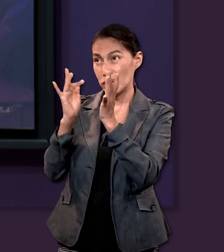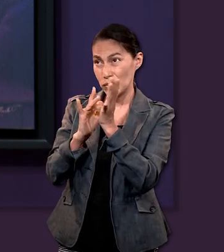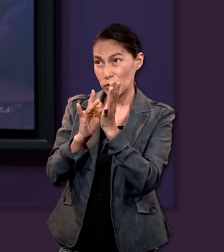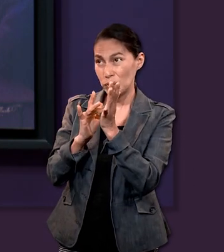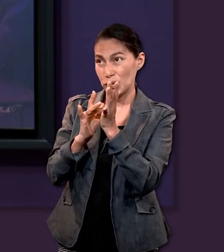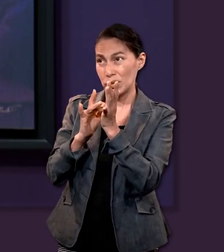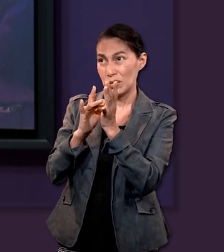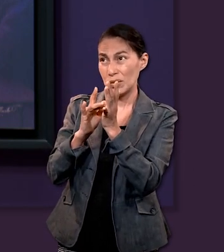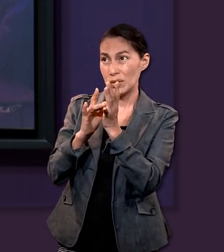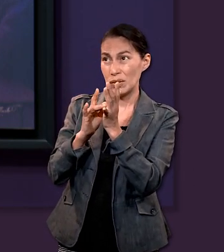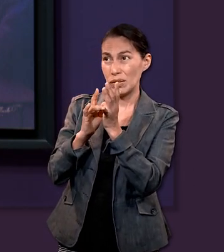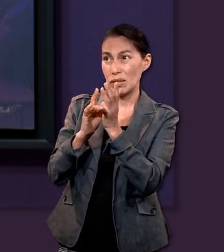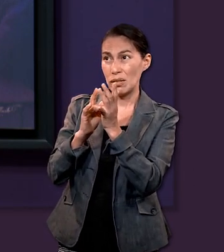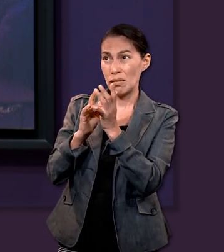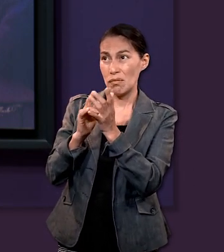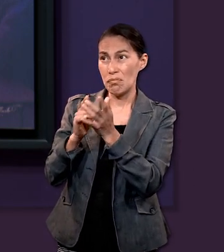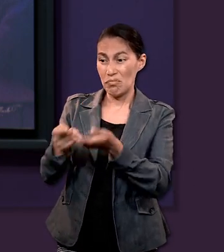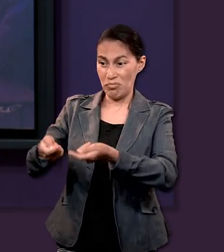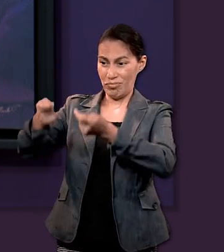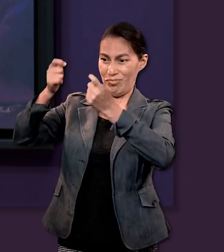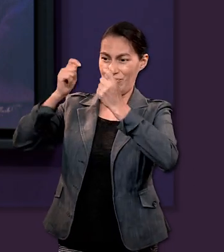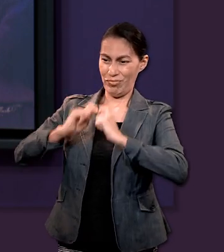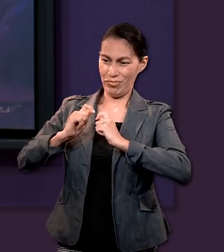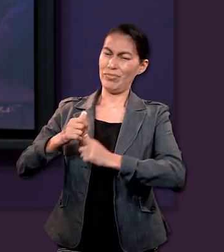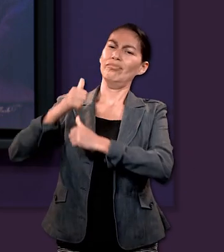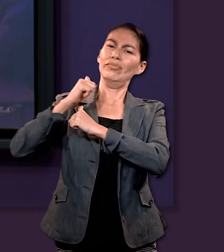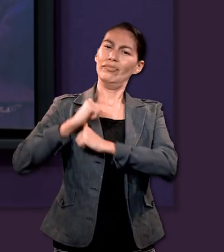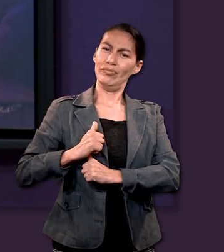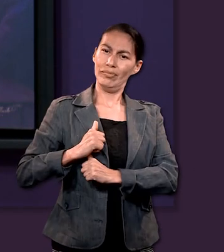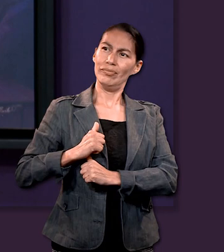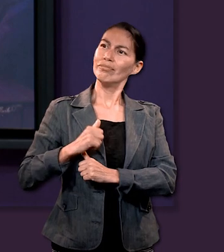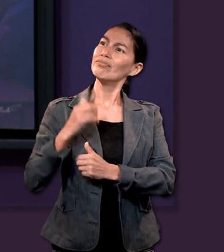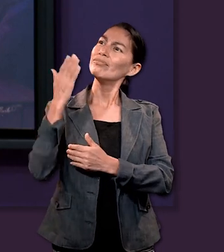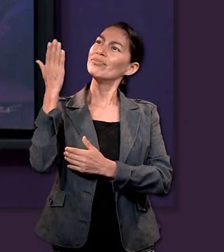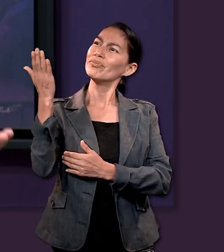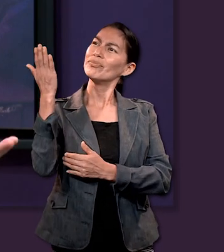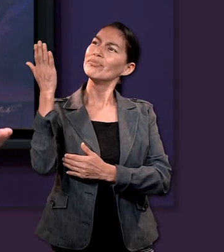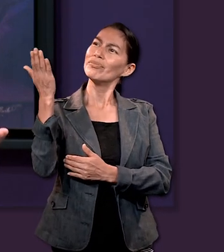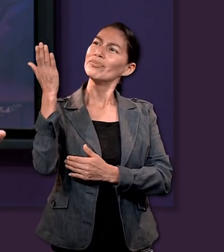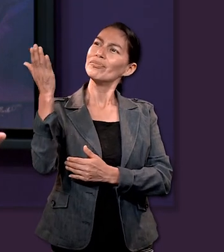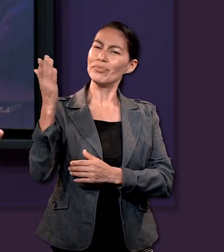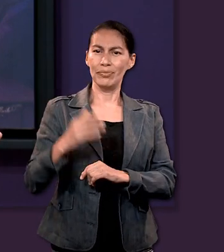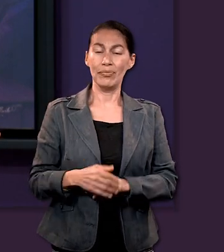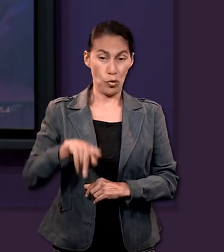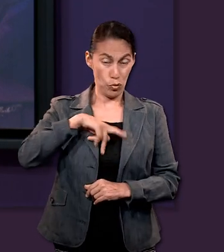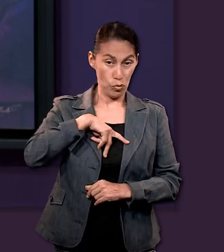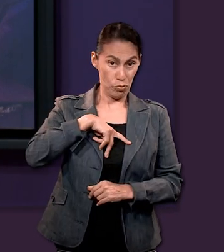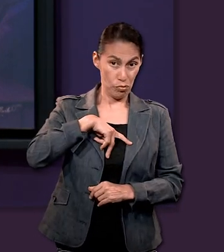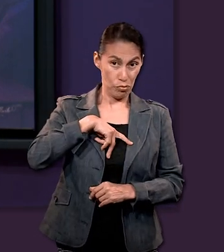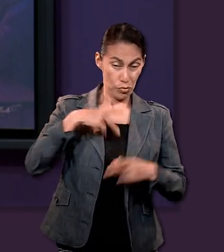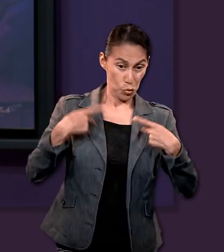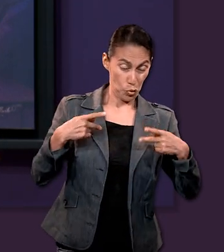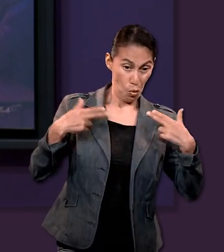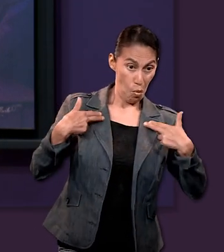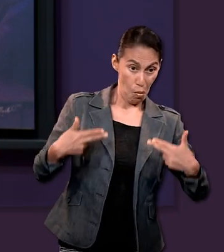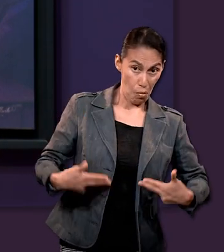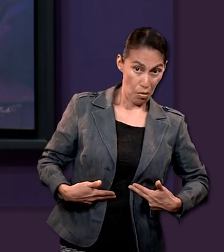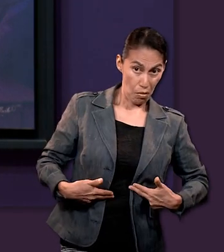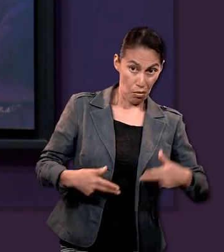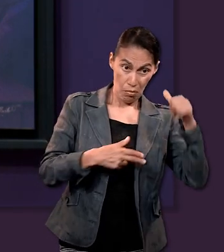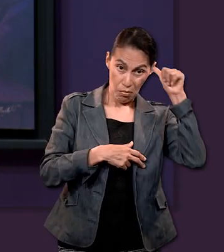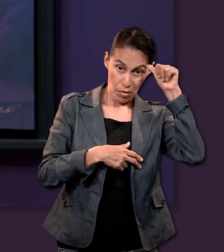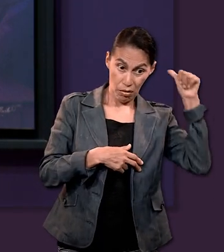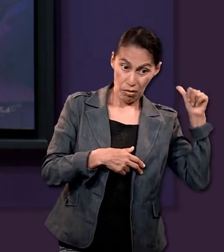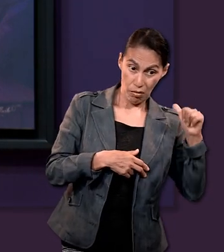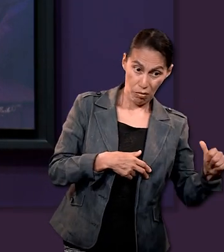orar en el nombre de Jesús como que de alguna manera nos autoriza para poder solicitar cosas a Dios. Así es. Porque nosotros como